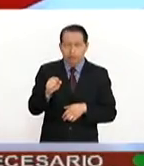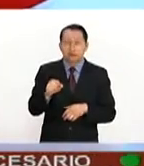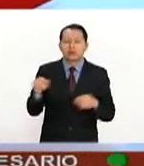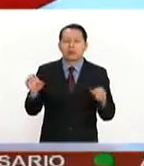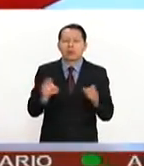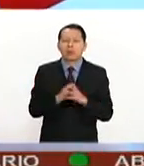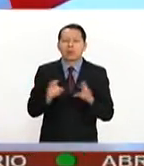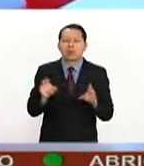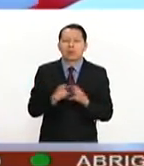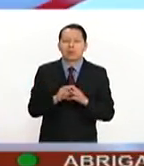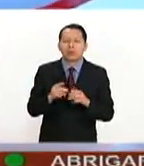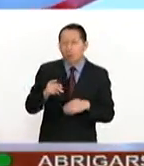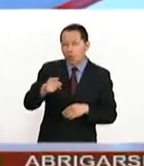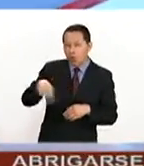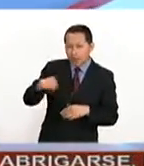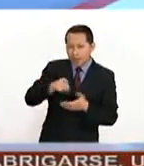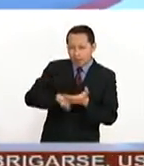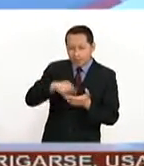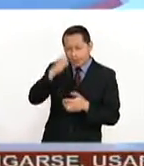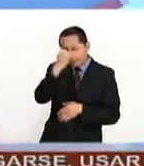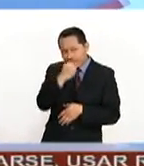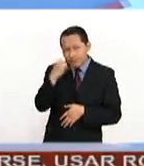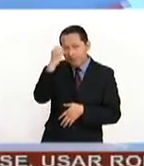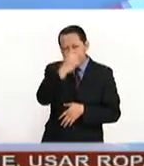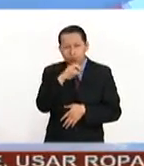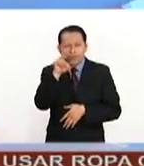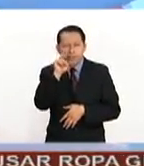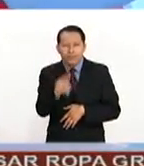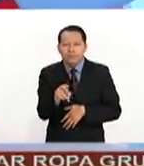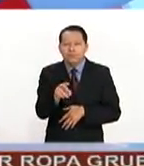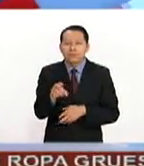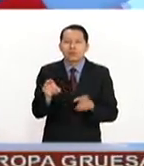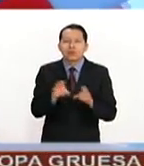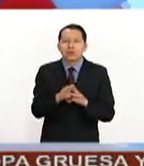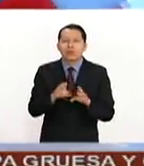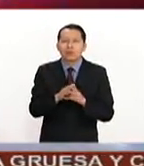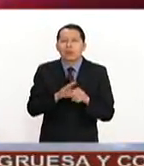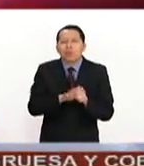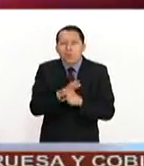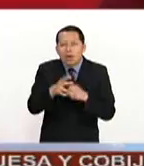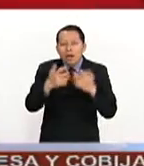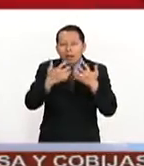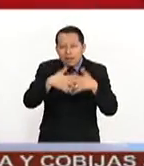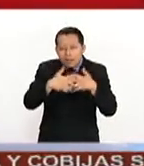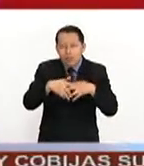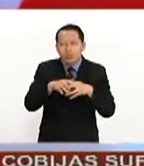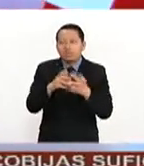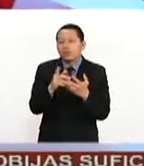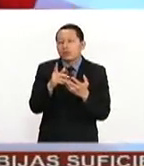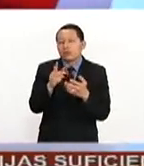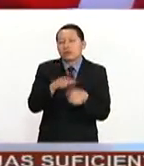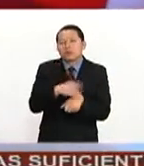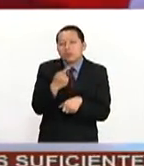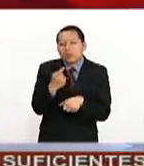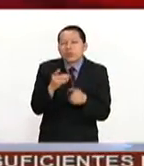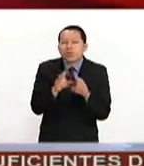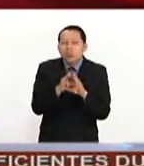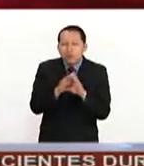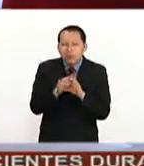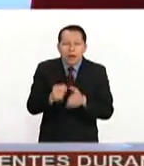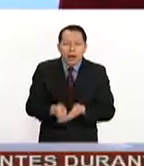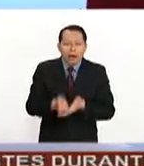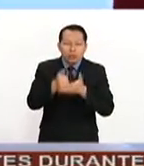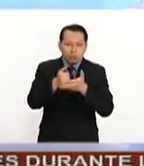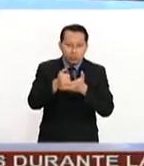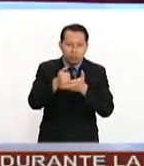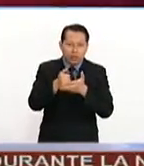¿qué han estudiado ustedes, qué han visto, dónde son las industrias, los factores que han sido los que han